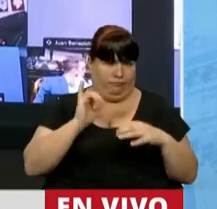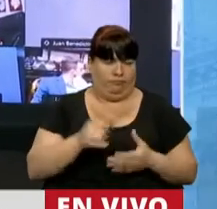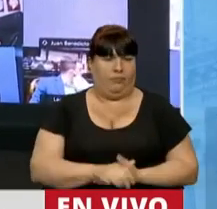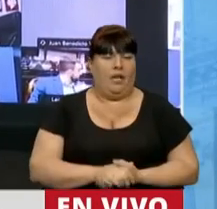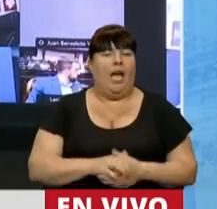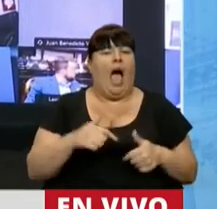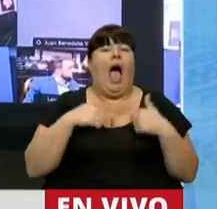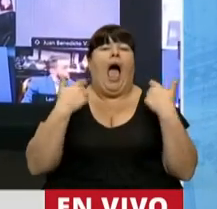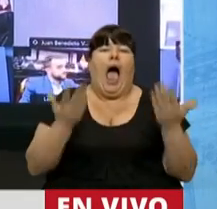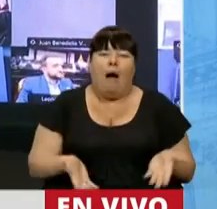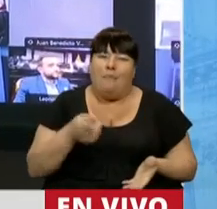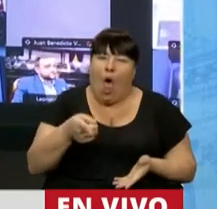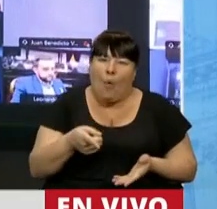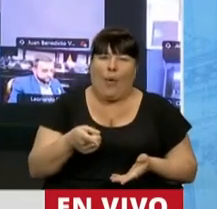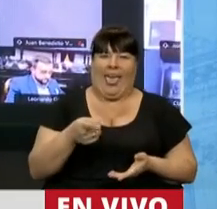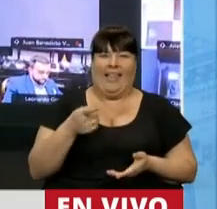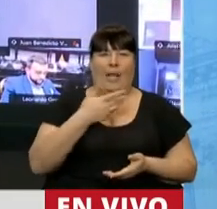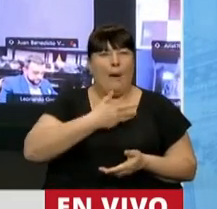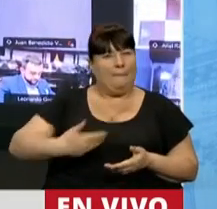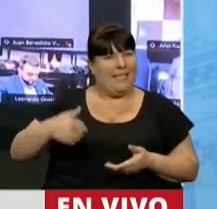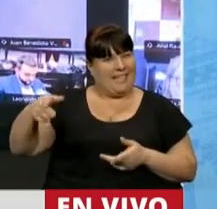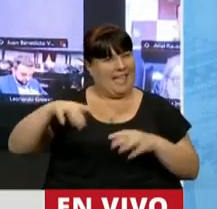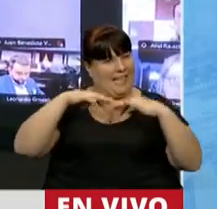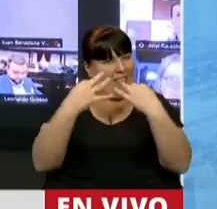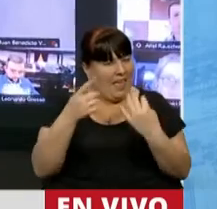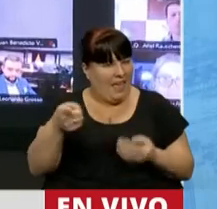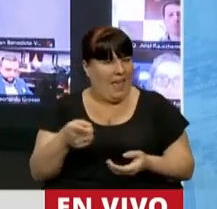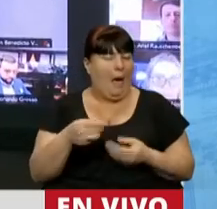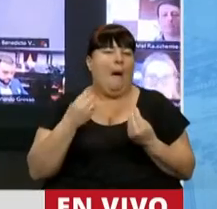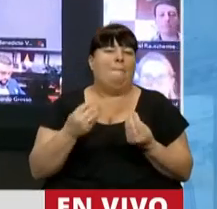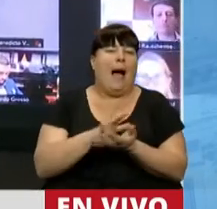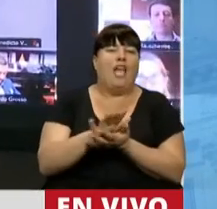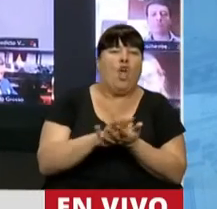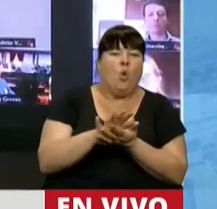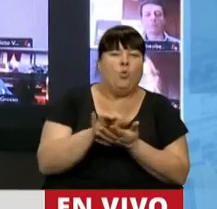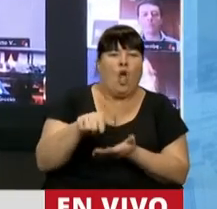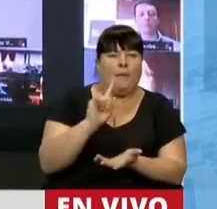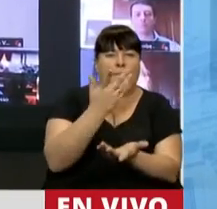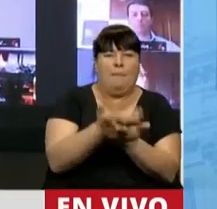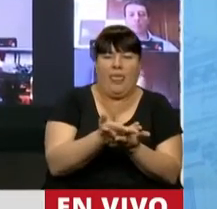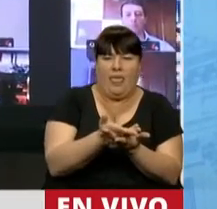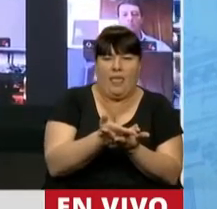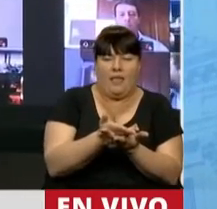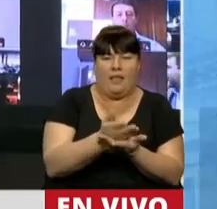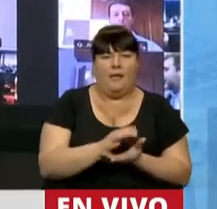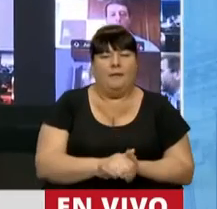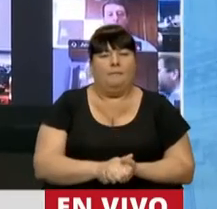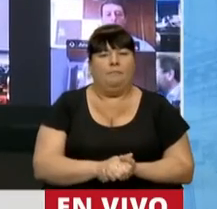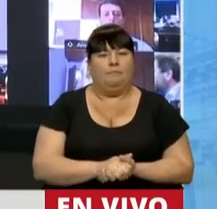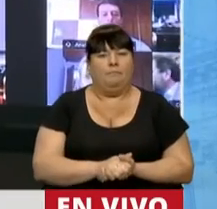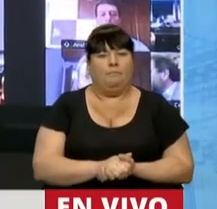Pero aprovechar el ejercicio de la presidencia de la Cámara para resolver este pedido, que